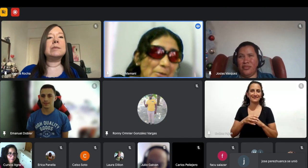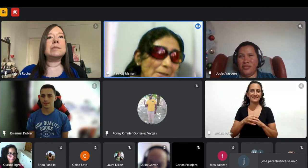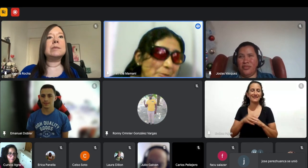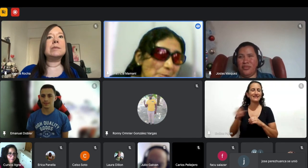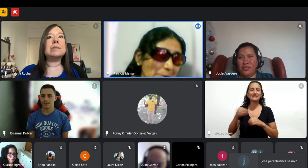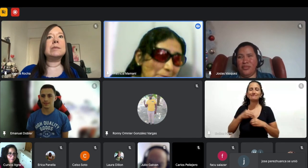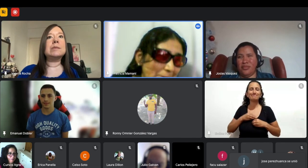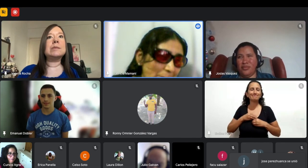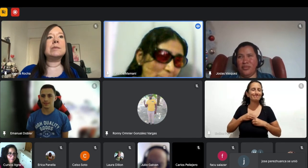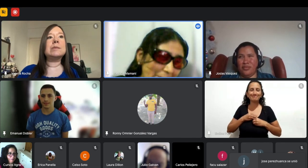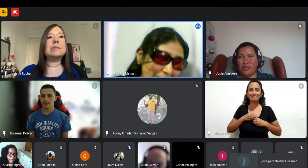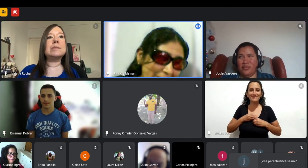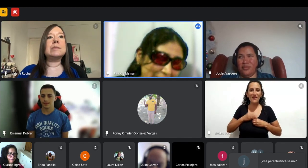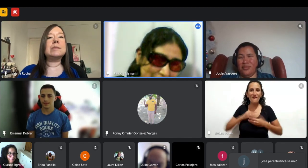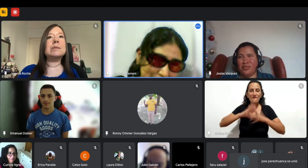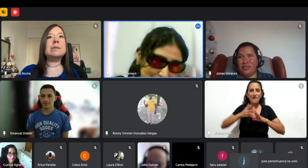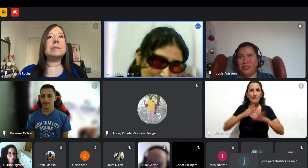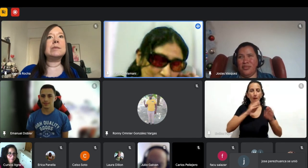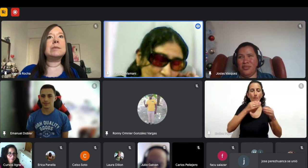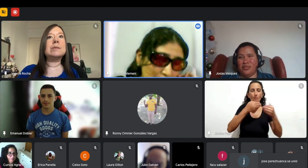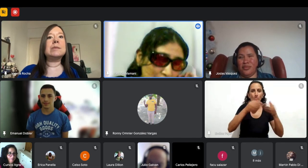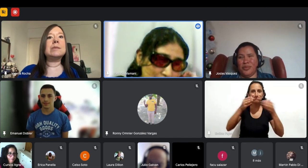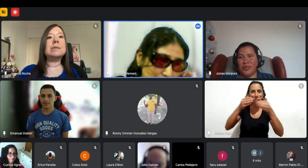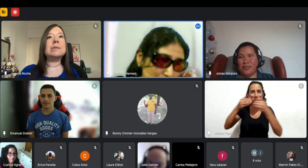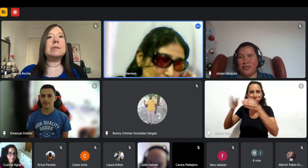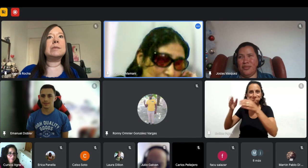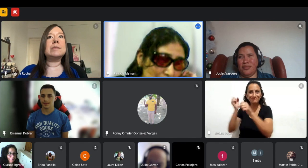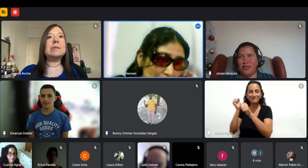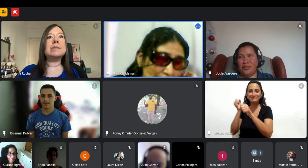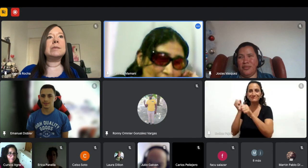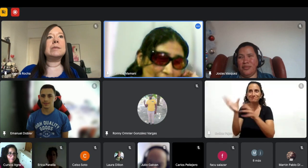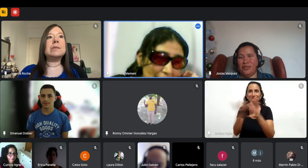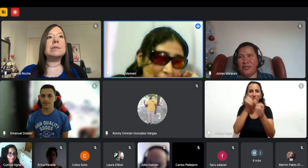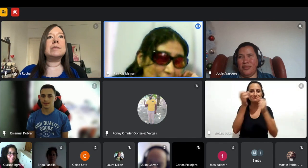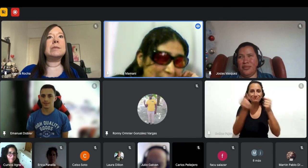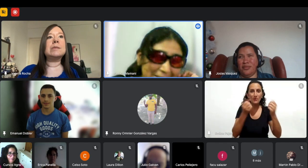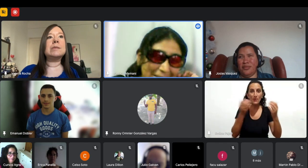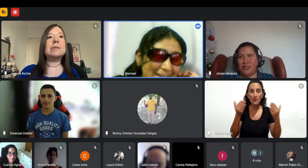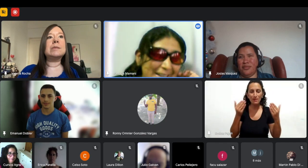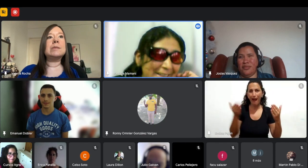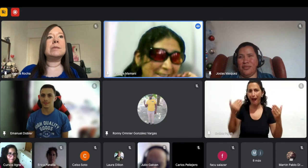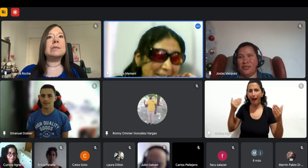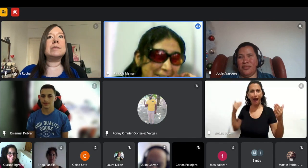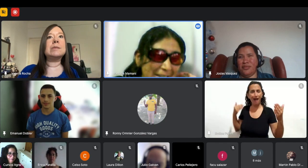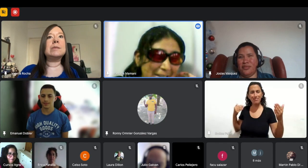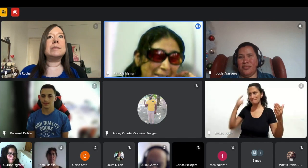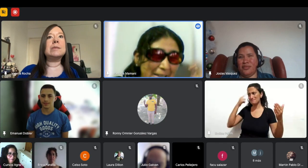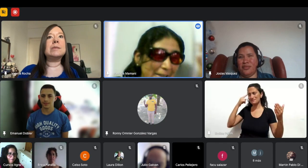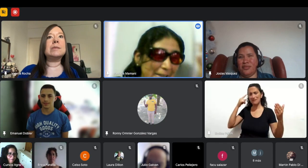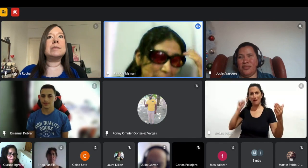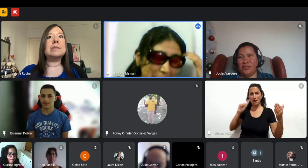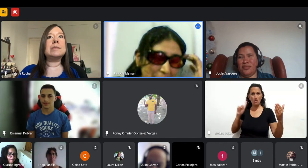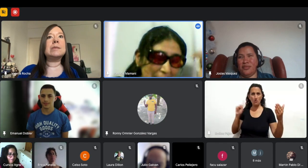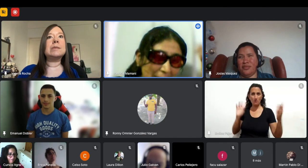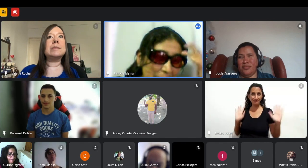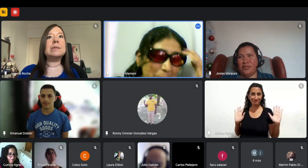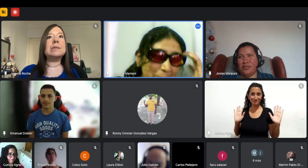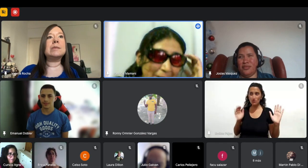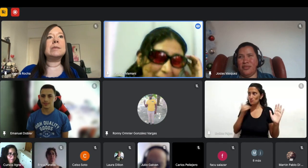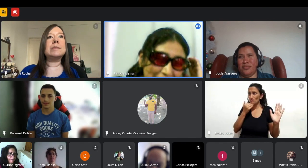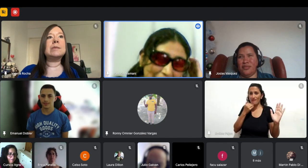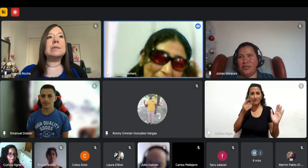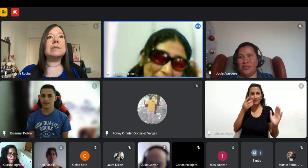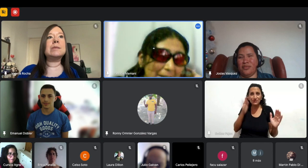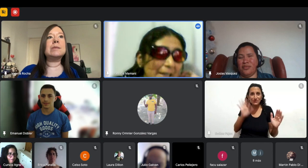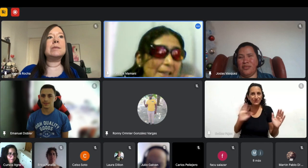se me abrían un montón de puertas que yo no él no tenía ni siquiera idea de que de que